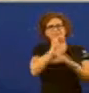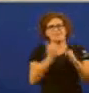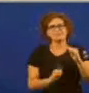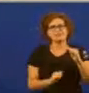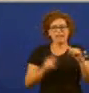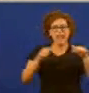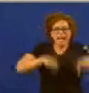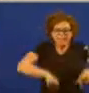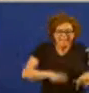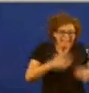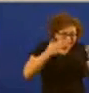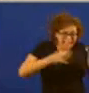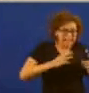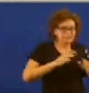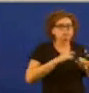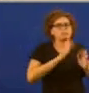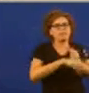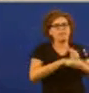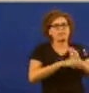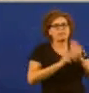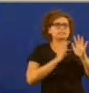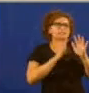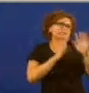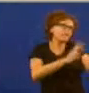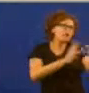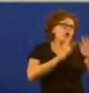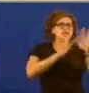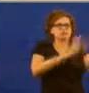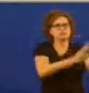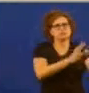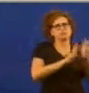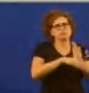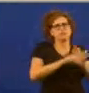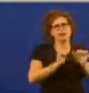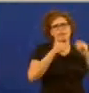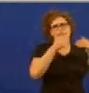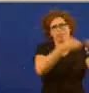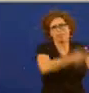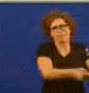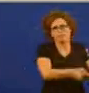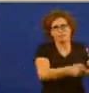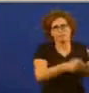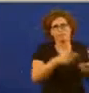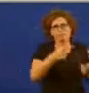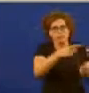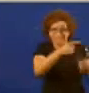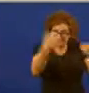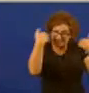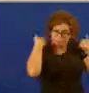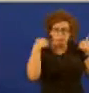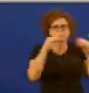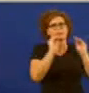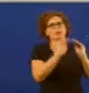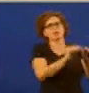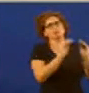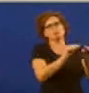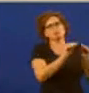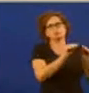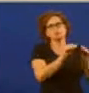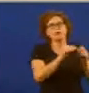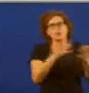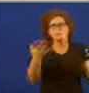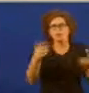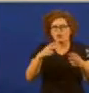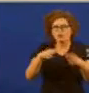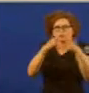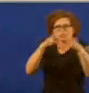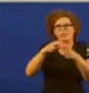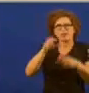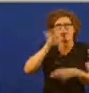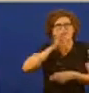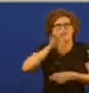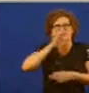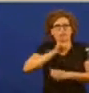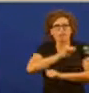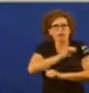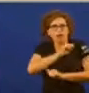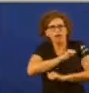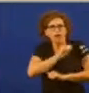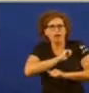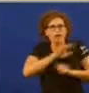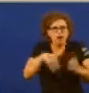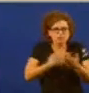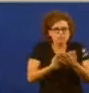8 esa é a gran diferencia esa é a súa gran responsabilidade pero a sociedade galega non poda guardar ese tempo